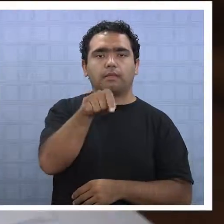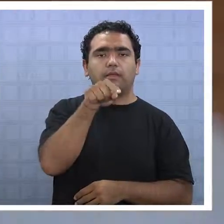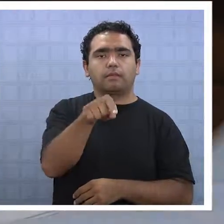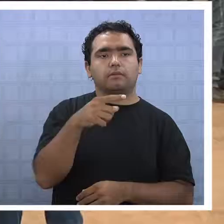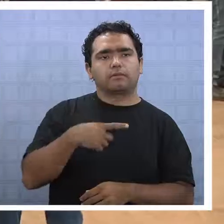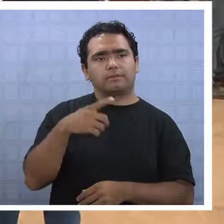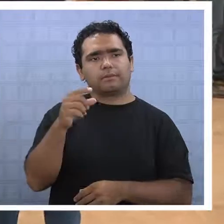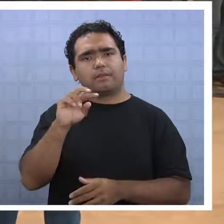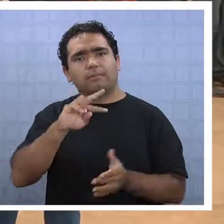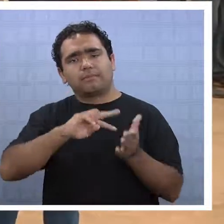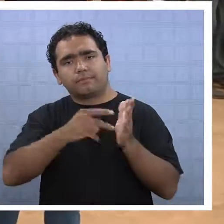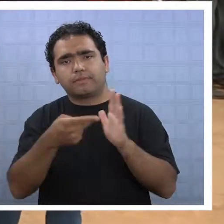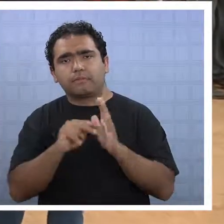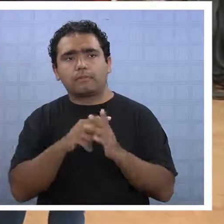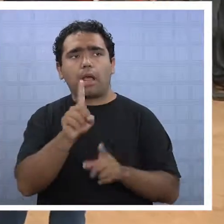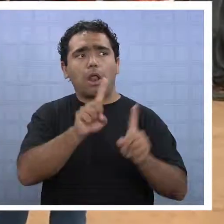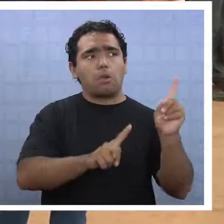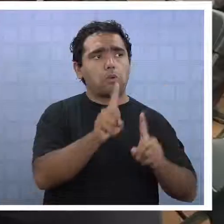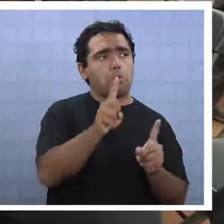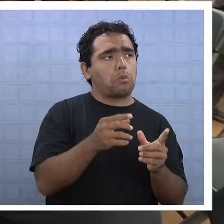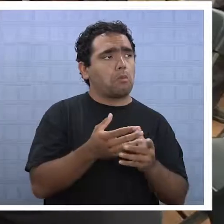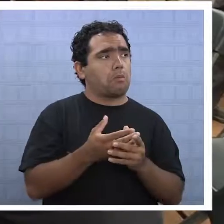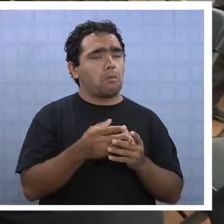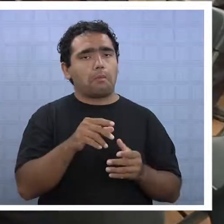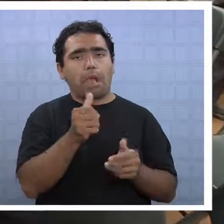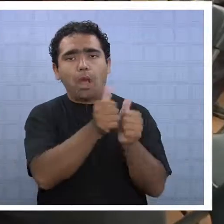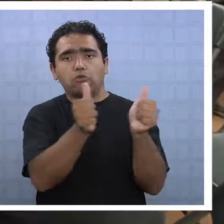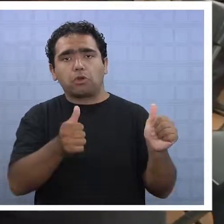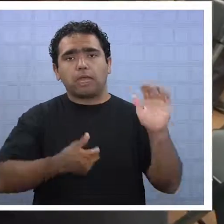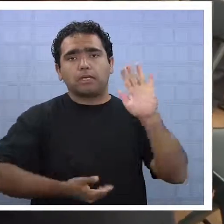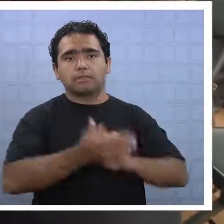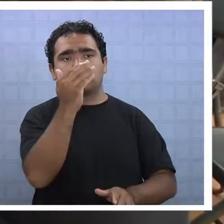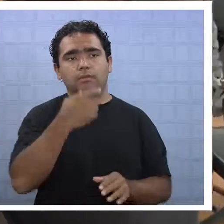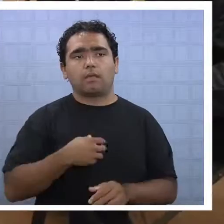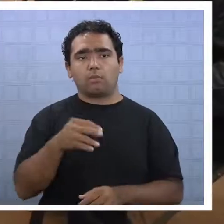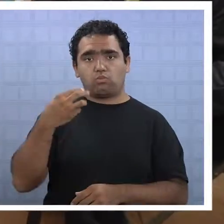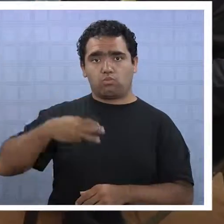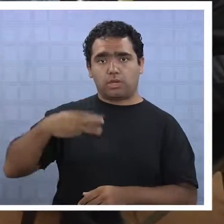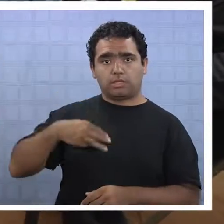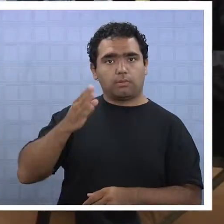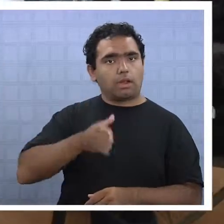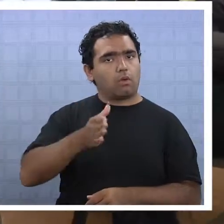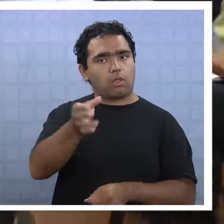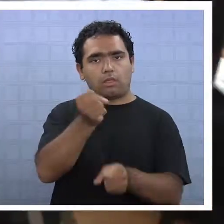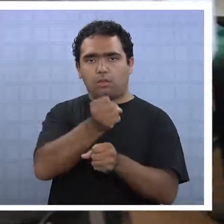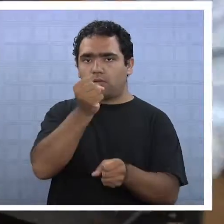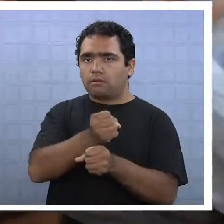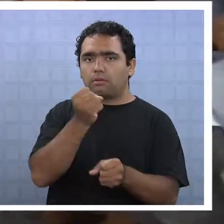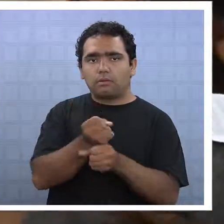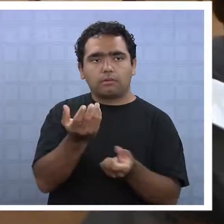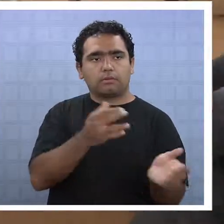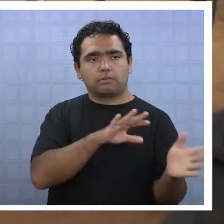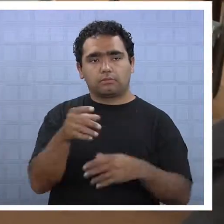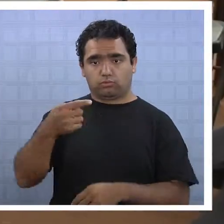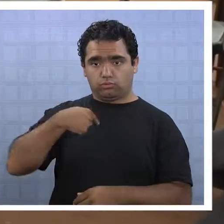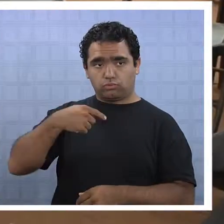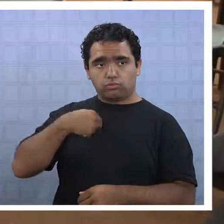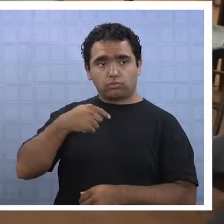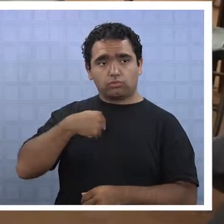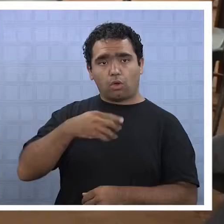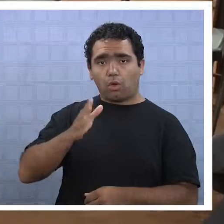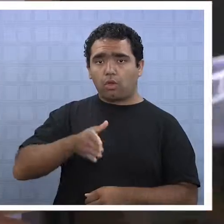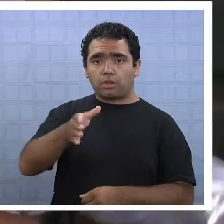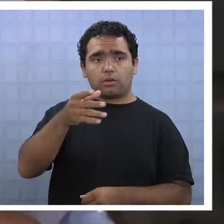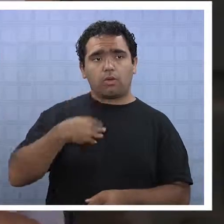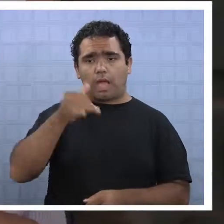crisis hay autoridades que se van, pero el municipio debe continuar sus tareas aunque no haya recursos frescos. Soy yo el que tengo que sacar la